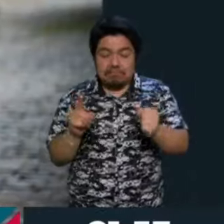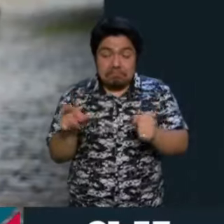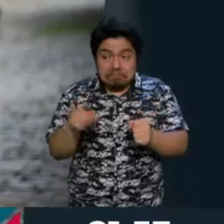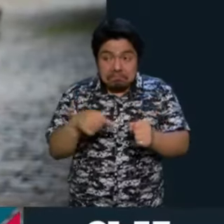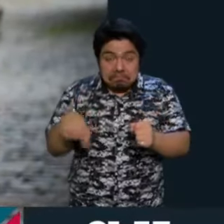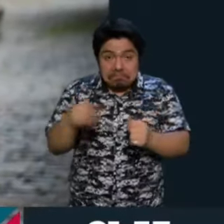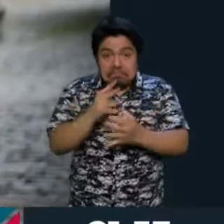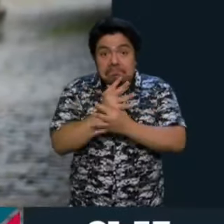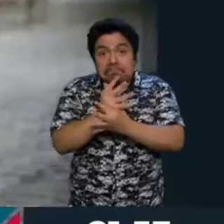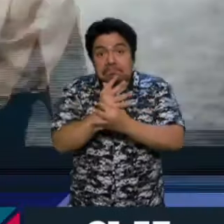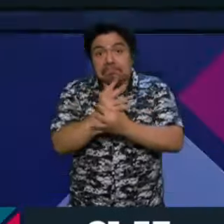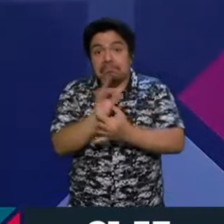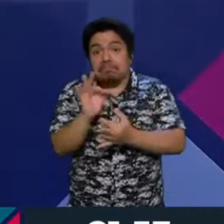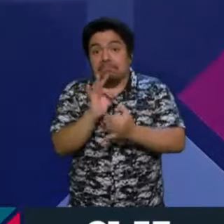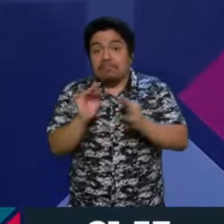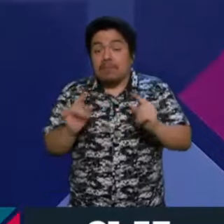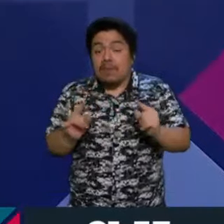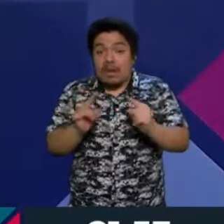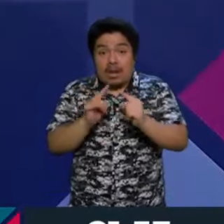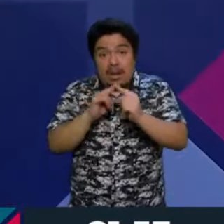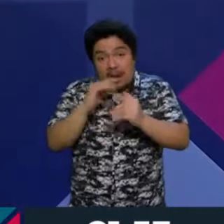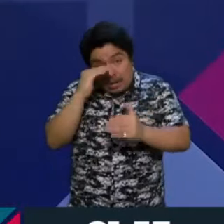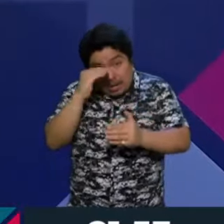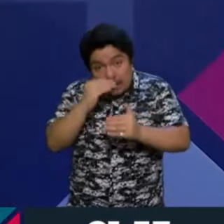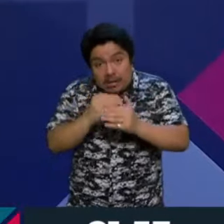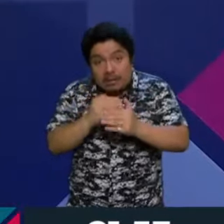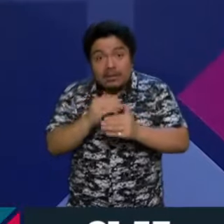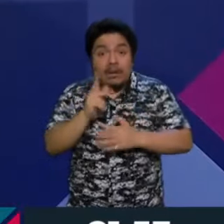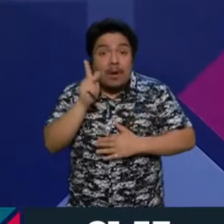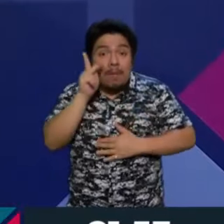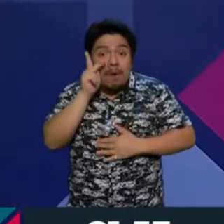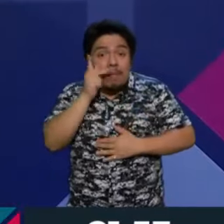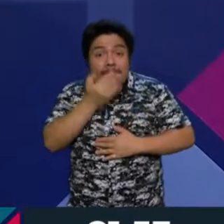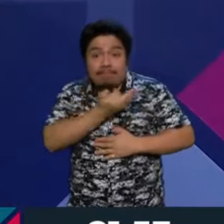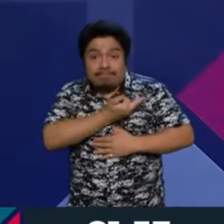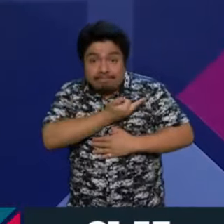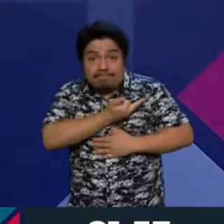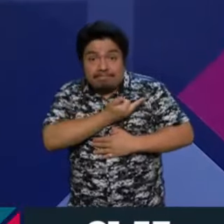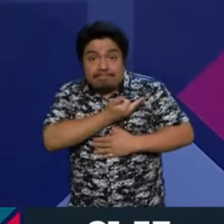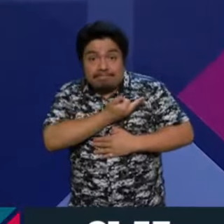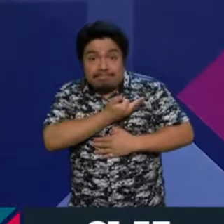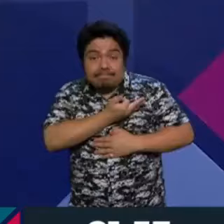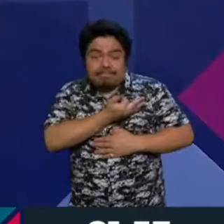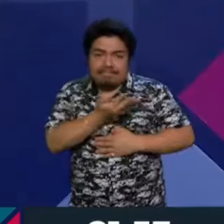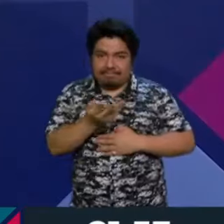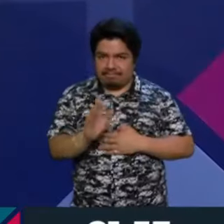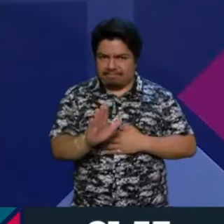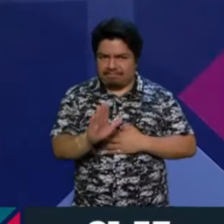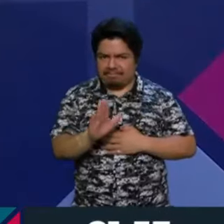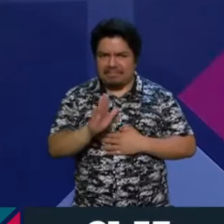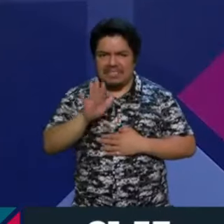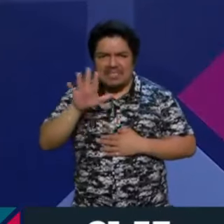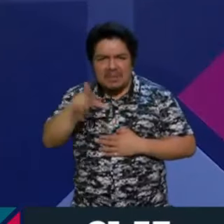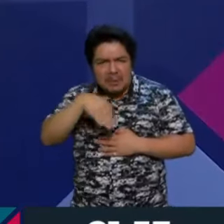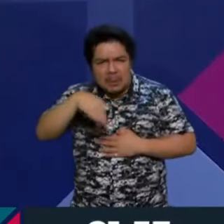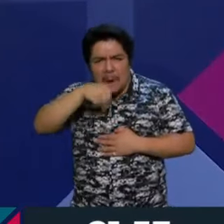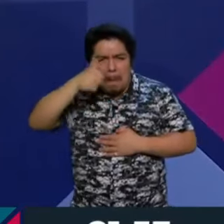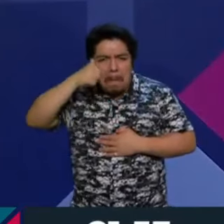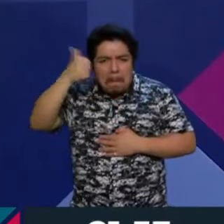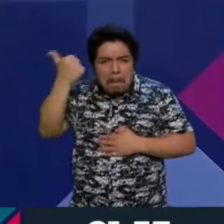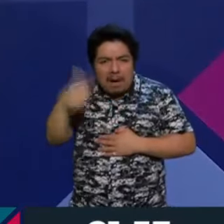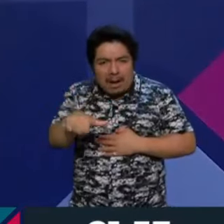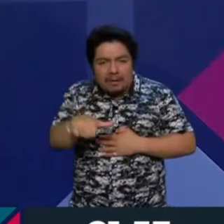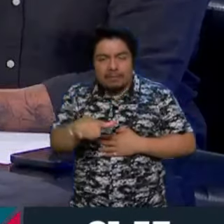lo mejor de la Iglesia Católica, que sin duda es el Papa Francisco, son estructuras de pecado. Y